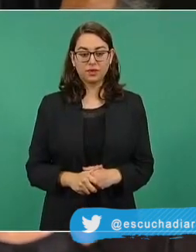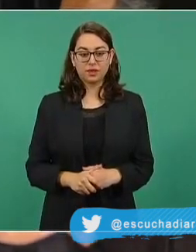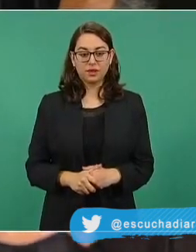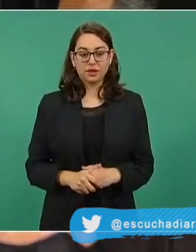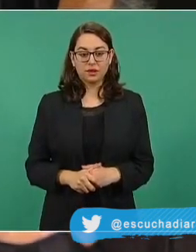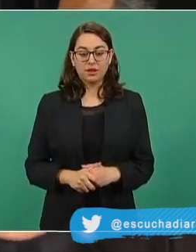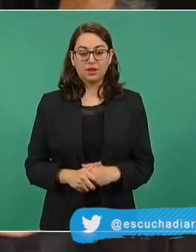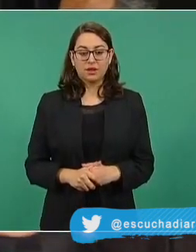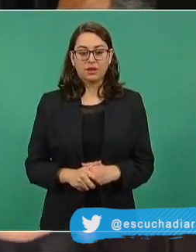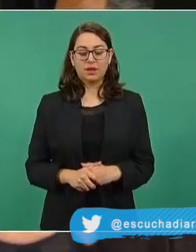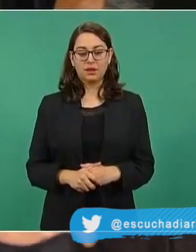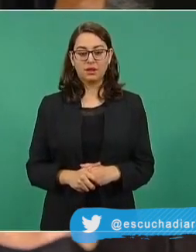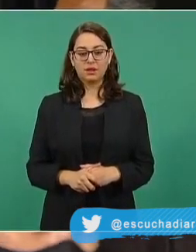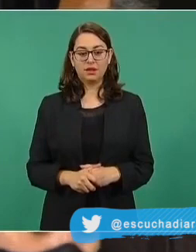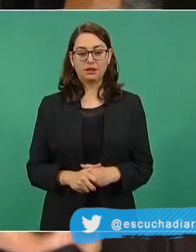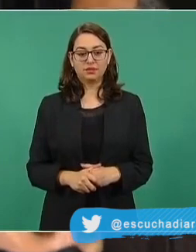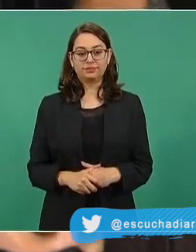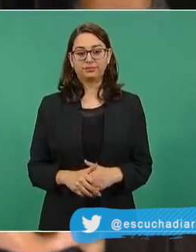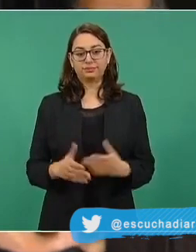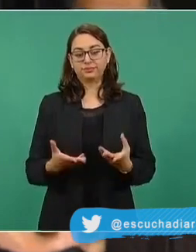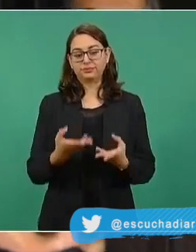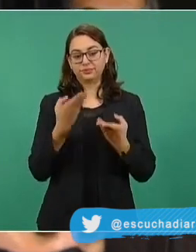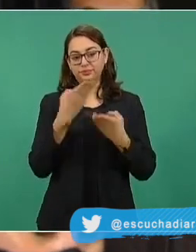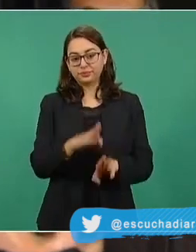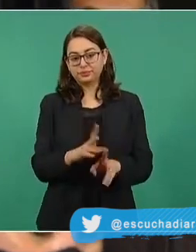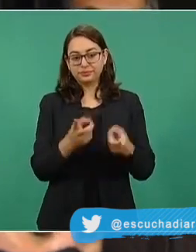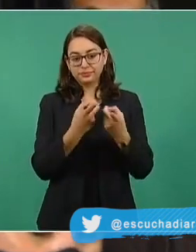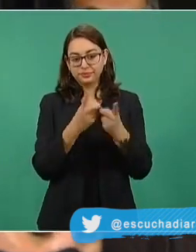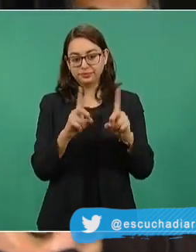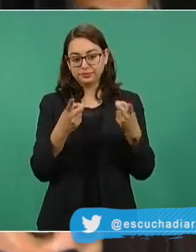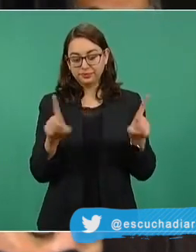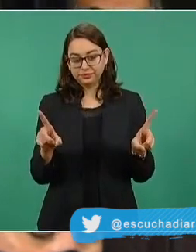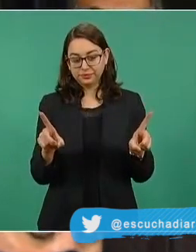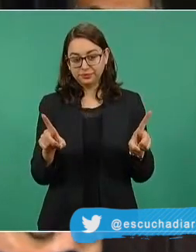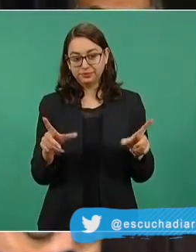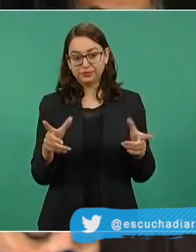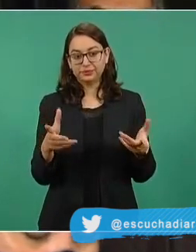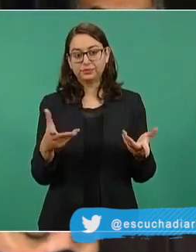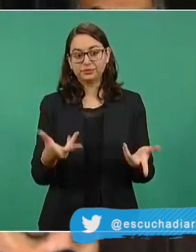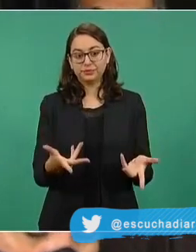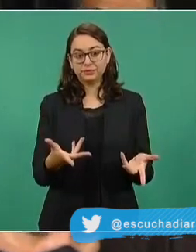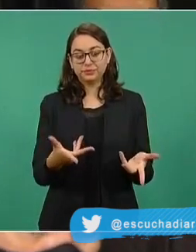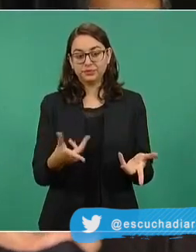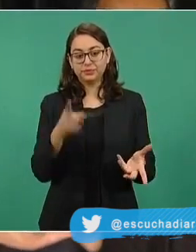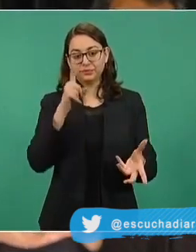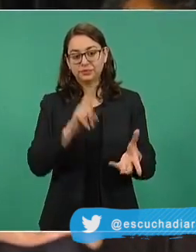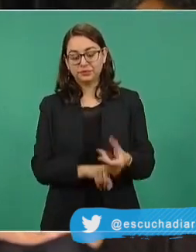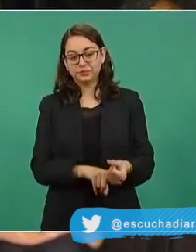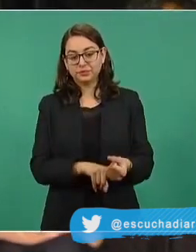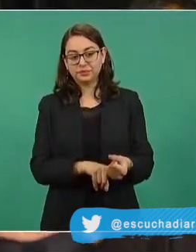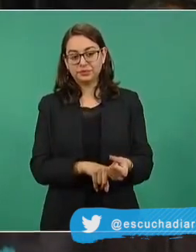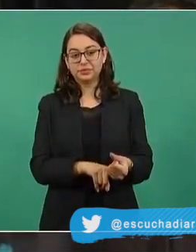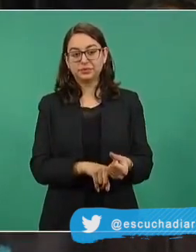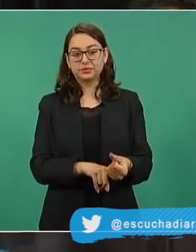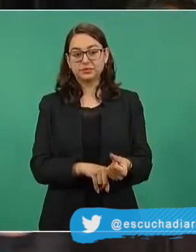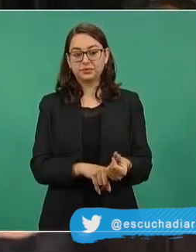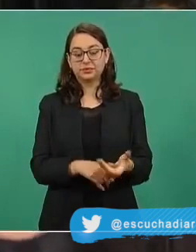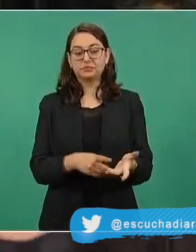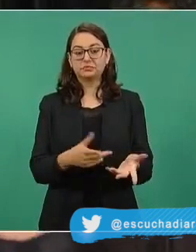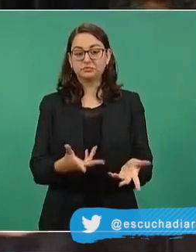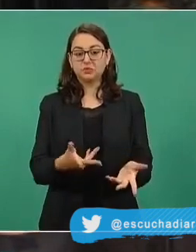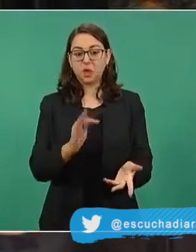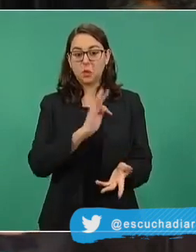En relación al conflicto en la refinería de Dos Bocas, el presidente hace un llamado a los trabajadores para que no se dejen manipular por los